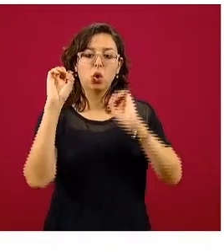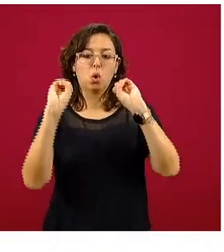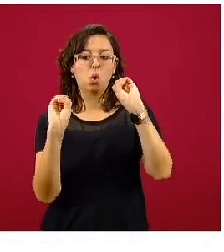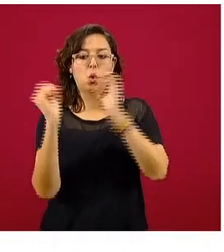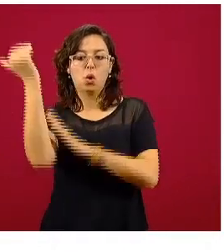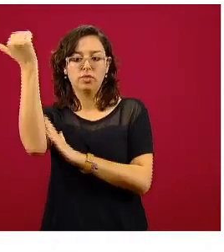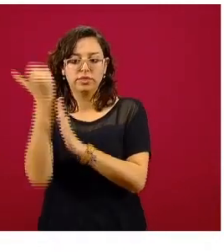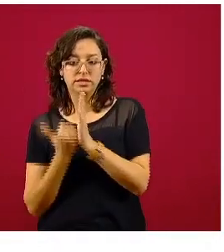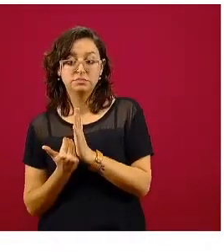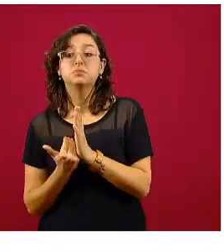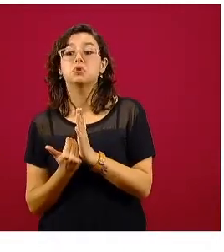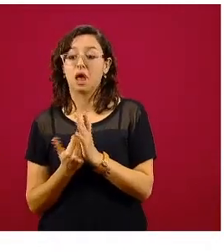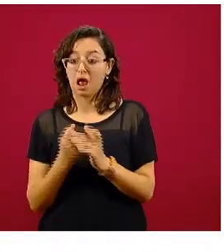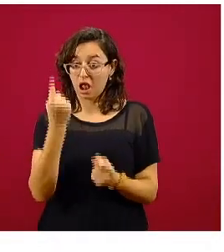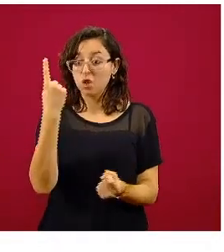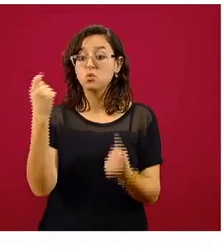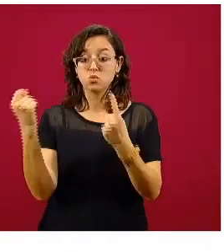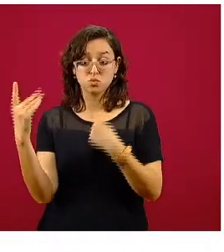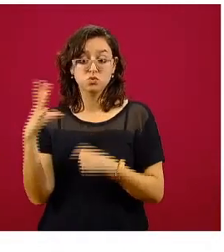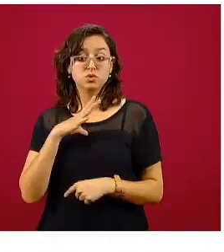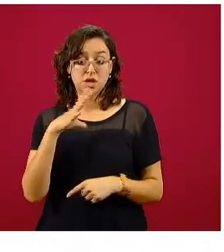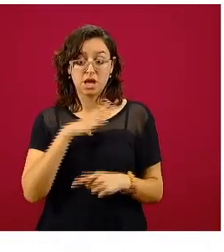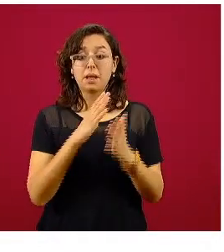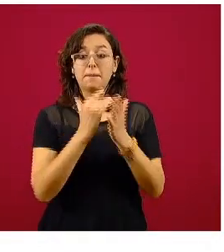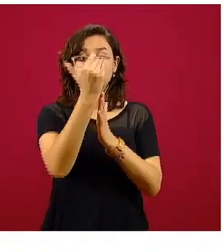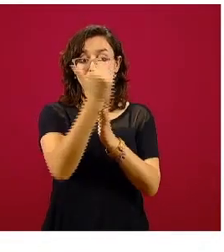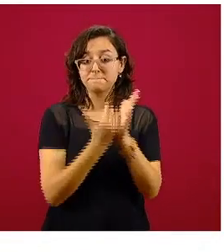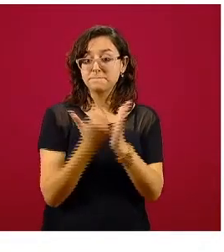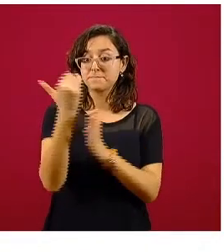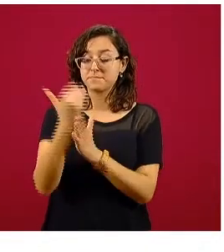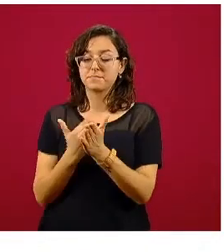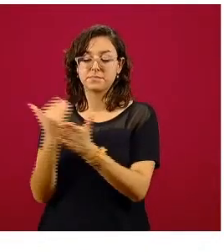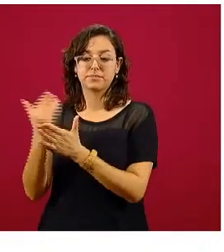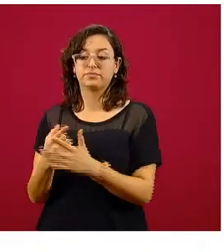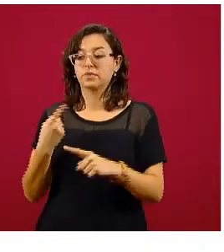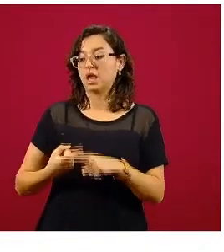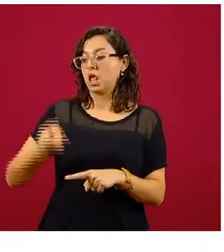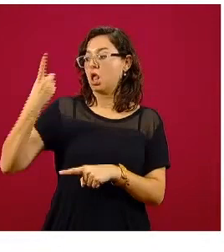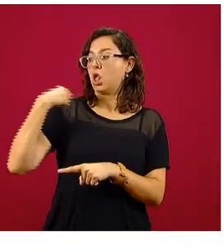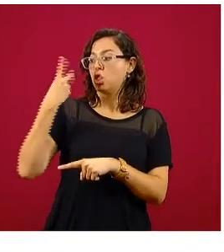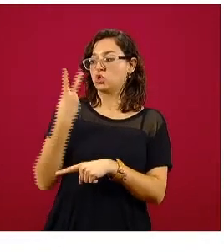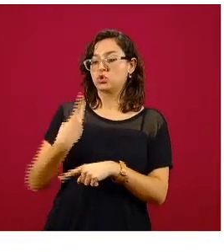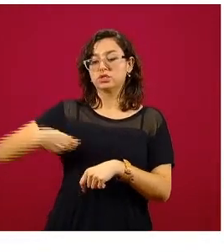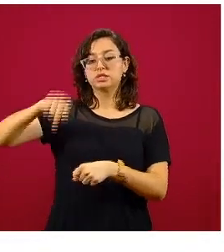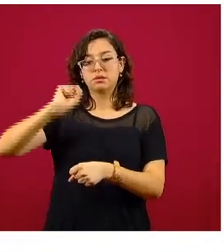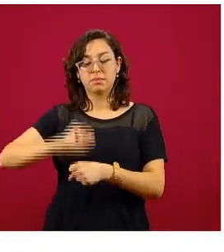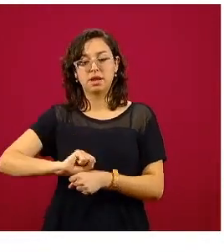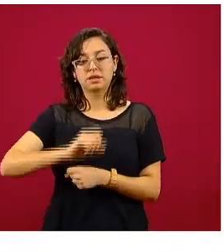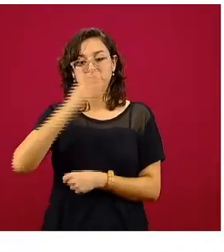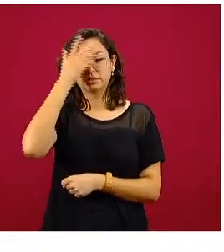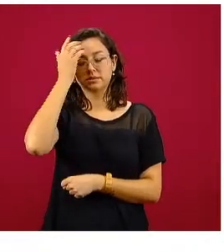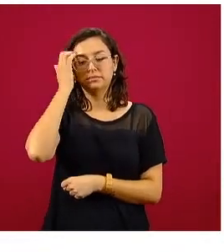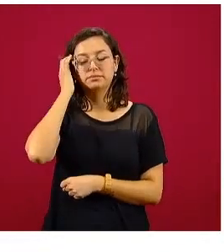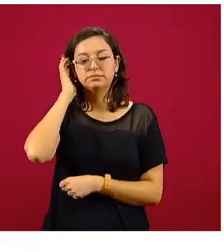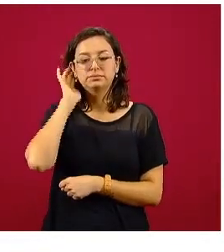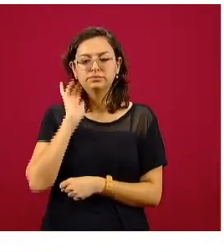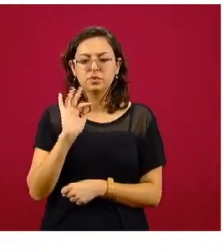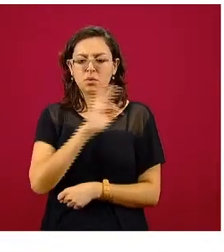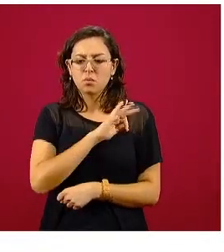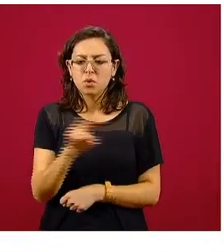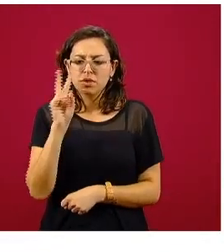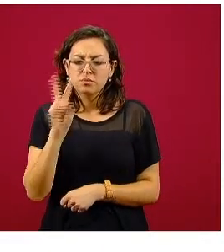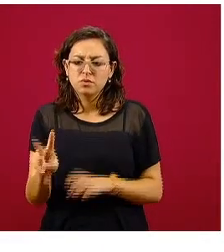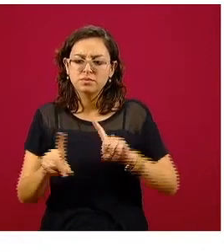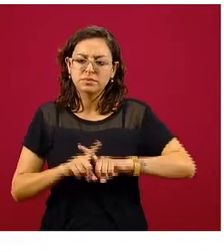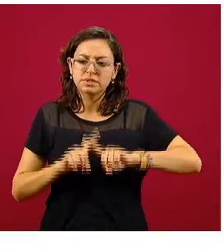disminuyó, porque también tenemos números negativos, en relación a la que tenían hace dos semanas, entonces podemos ver rápidamente esa